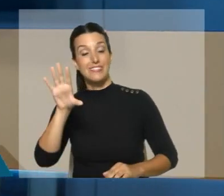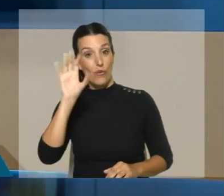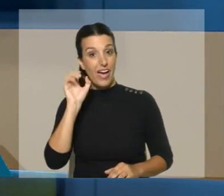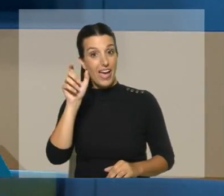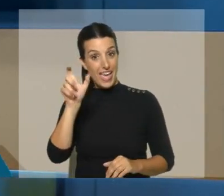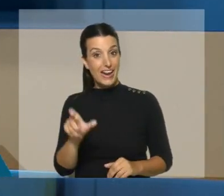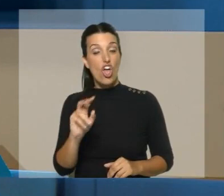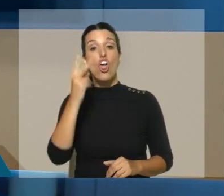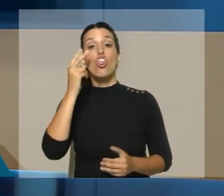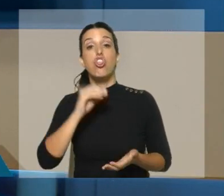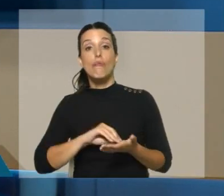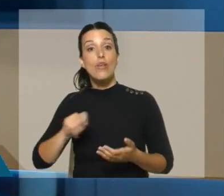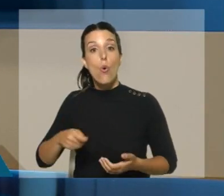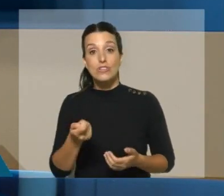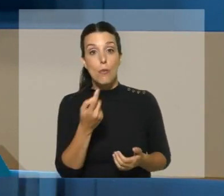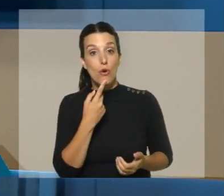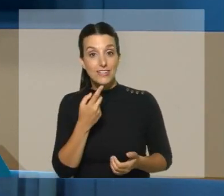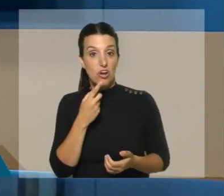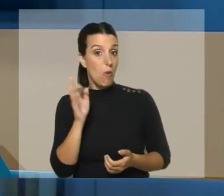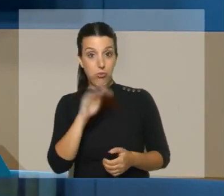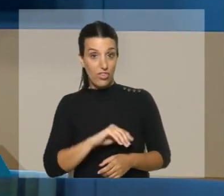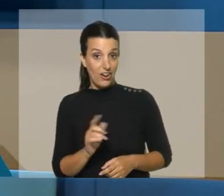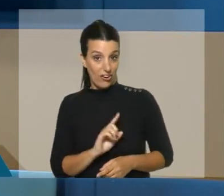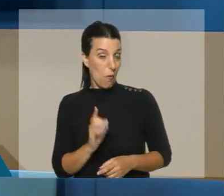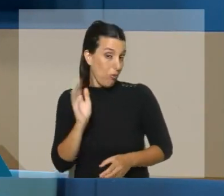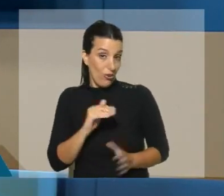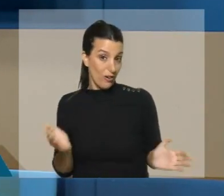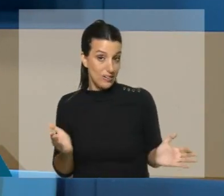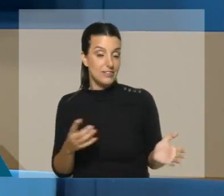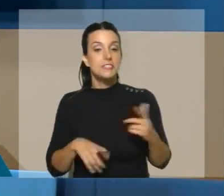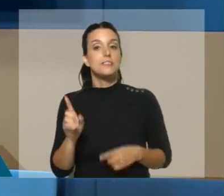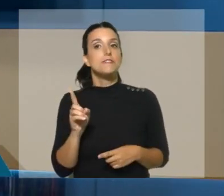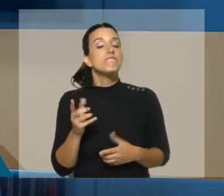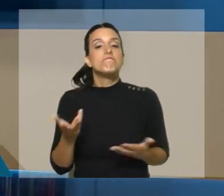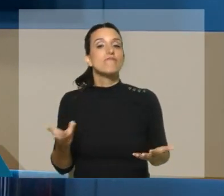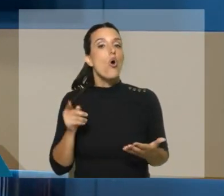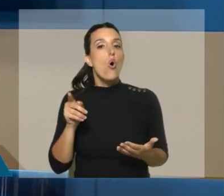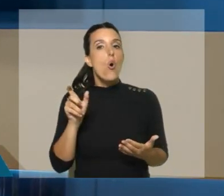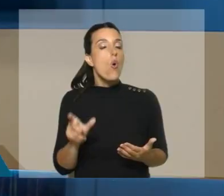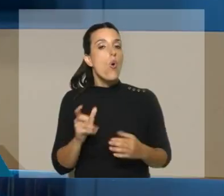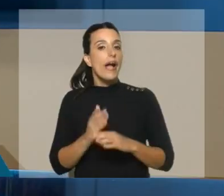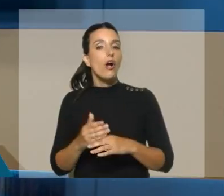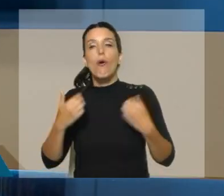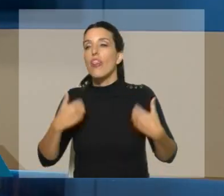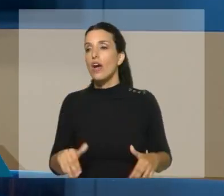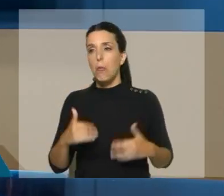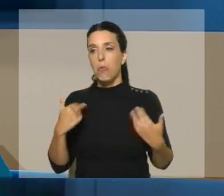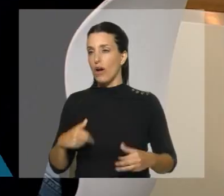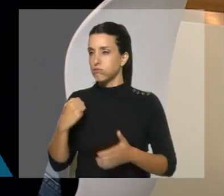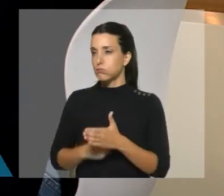someterlo dos veces a un juicio político y sobrevivió, bueno, nunca está todo perdido para Donald Trump.